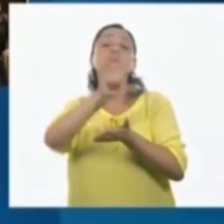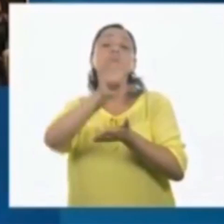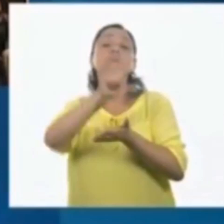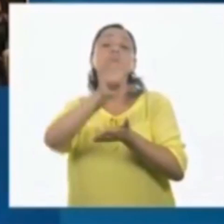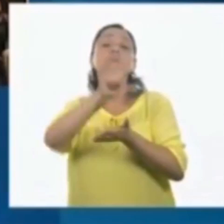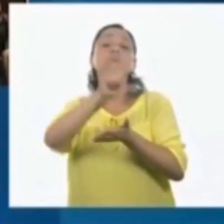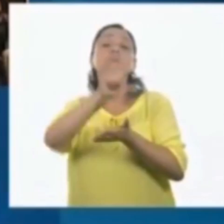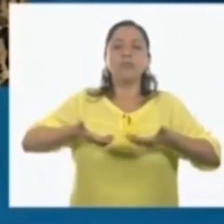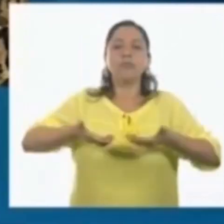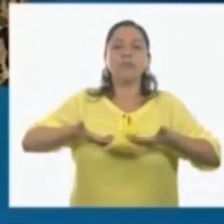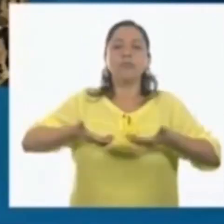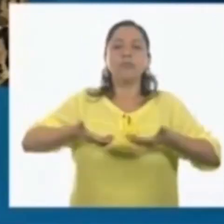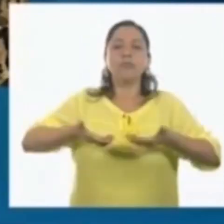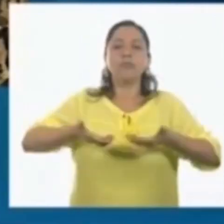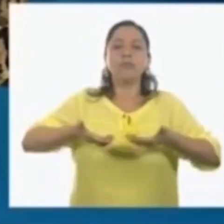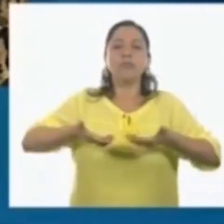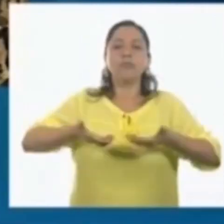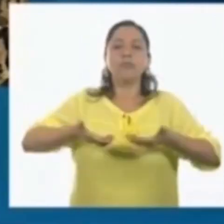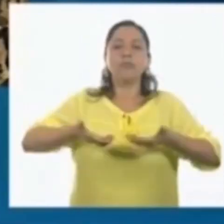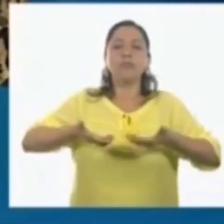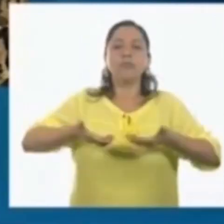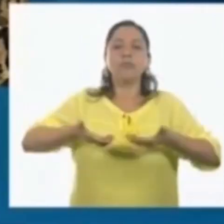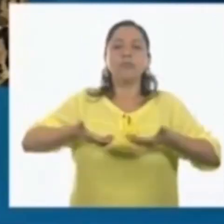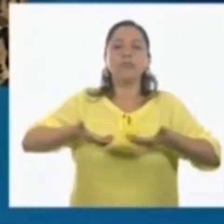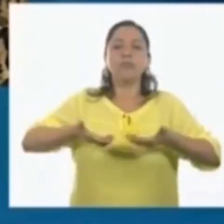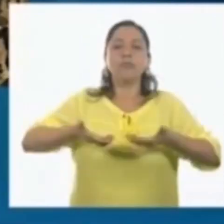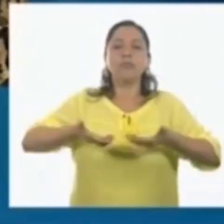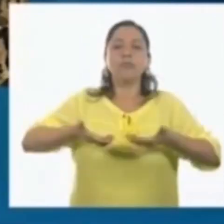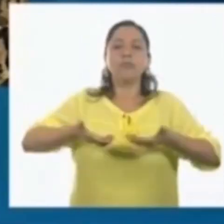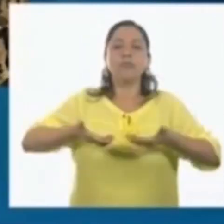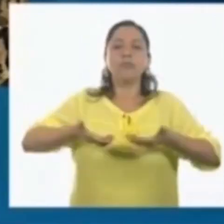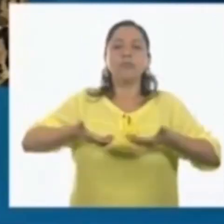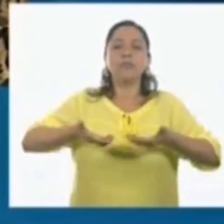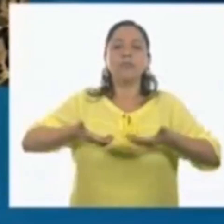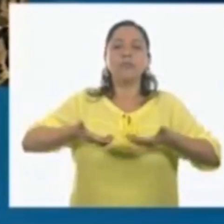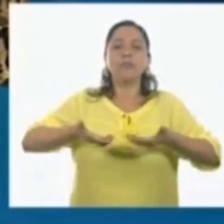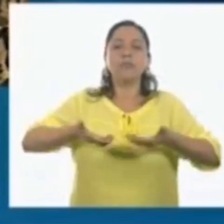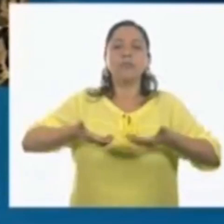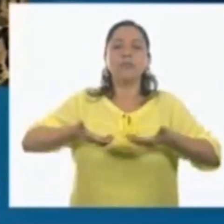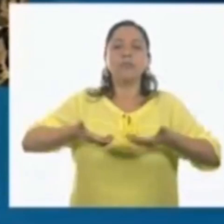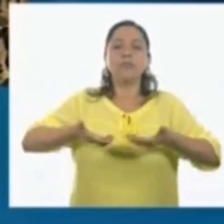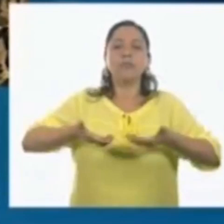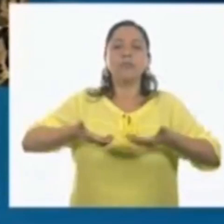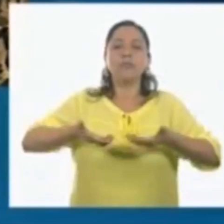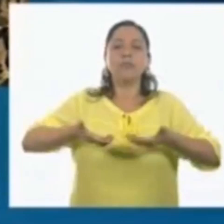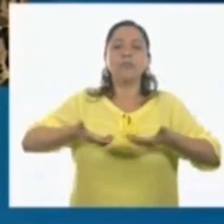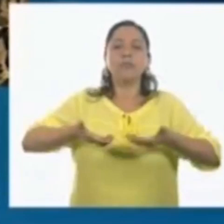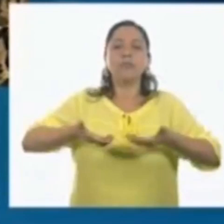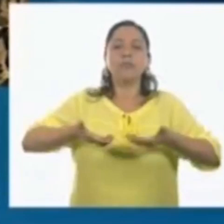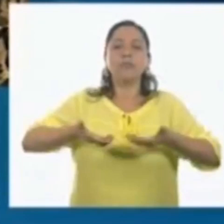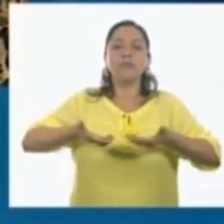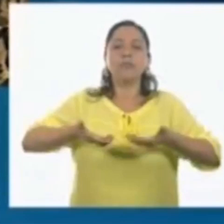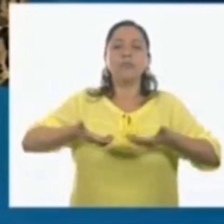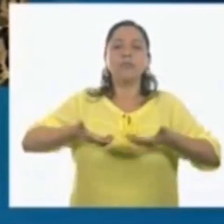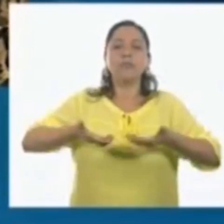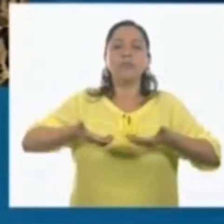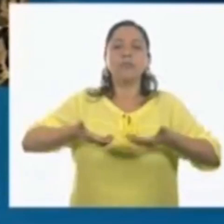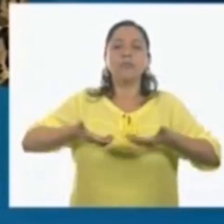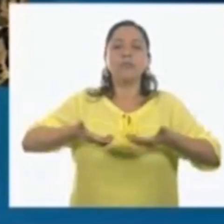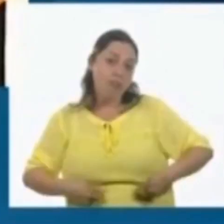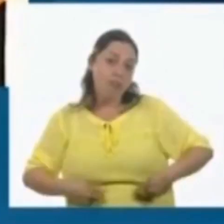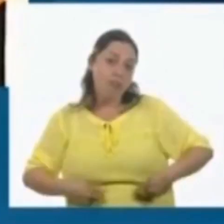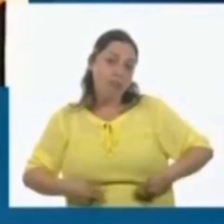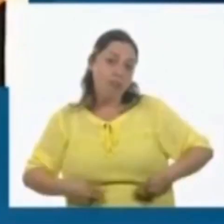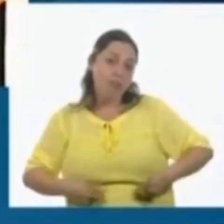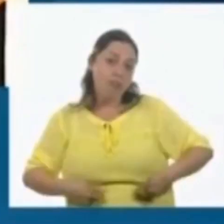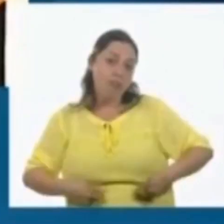religiosas eran muy importantes. Las personas iban a misa, se dedicaban a organizar las cosas de la casa y posteriormente salían a